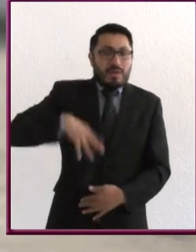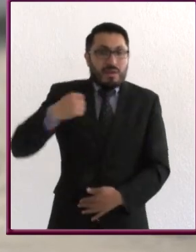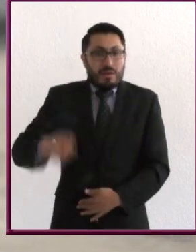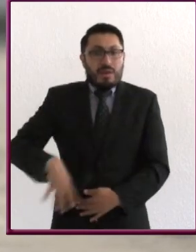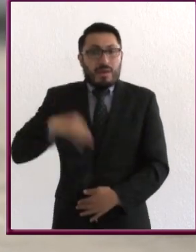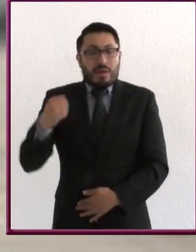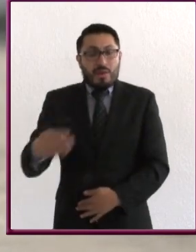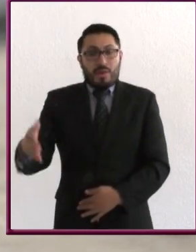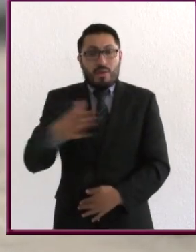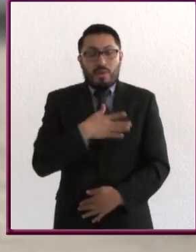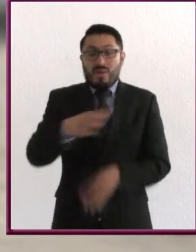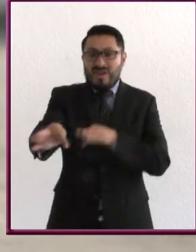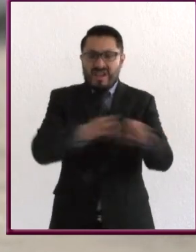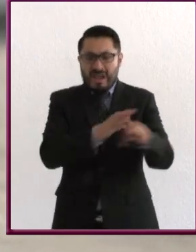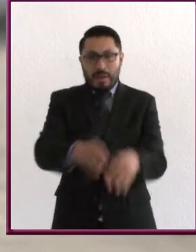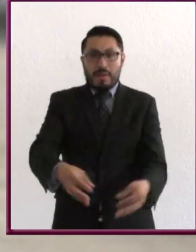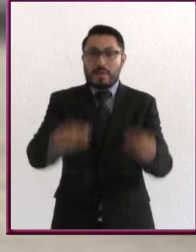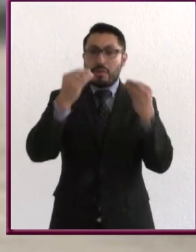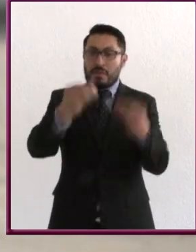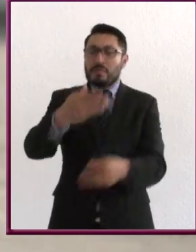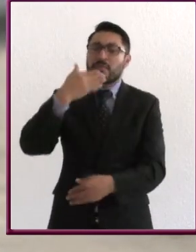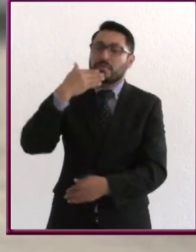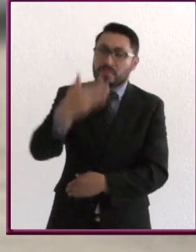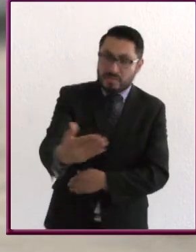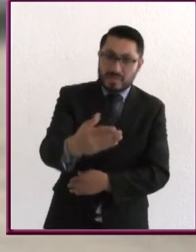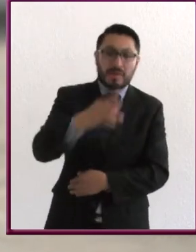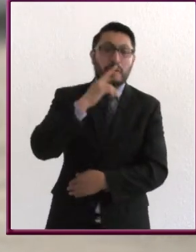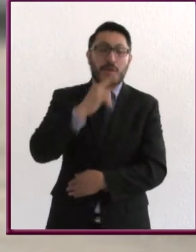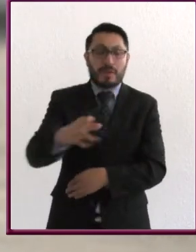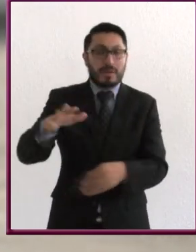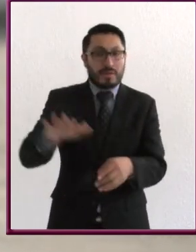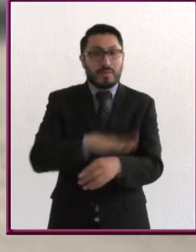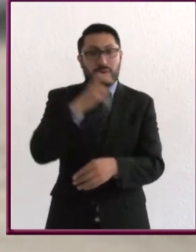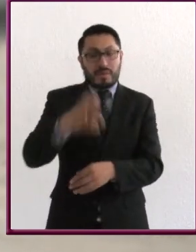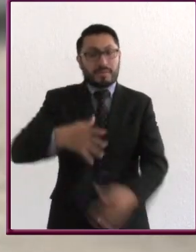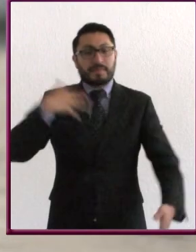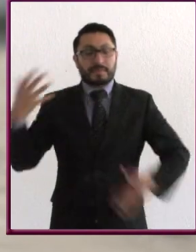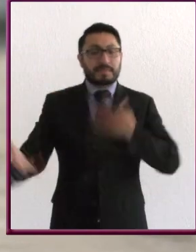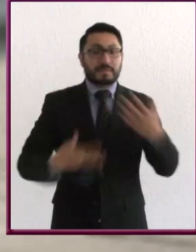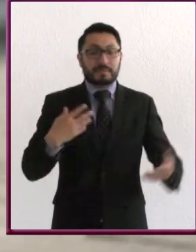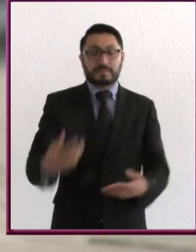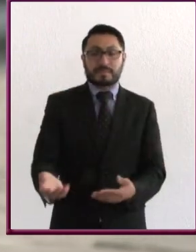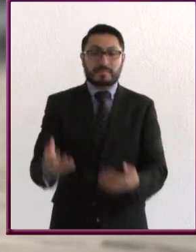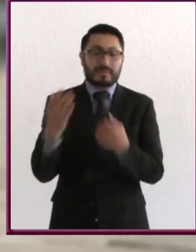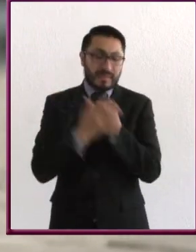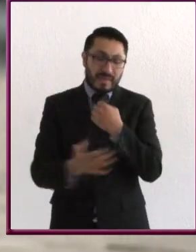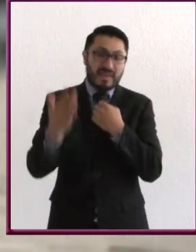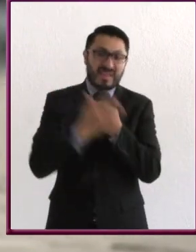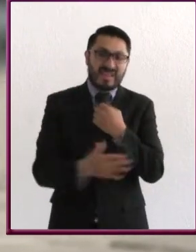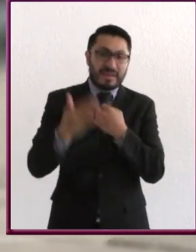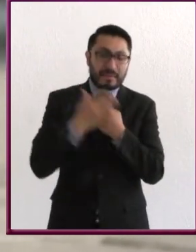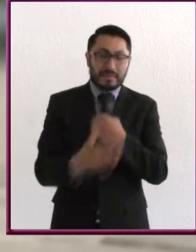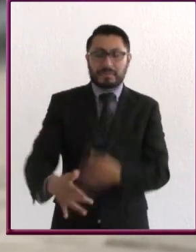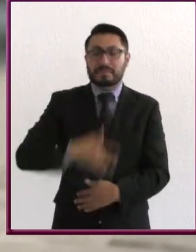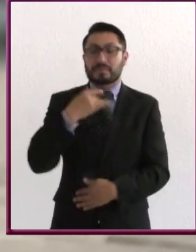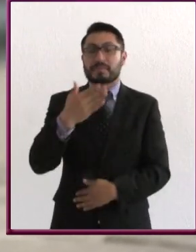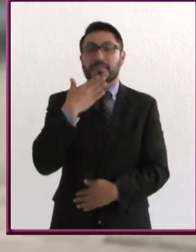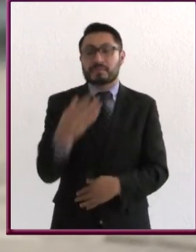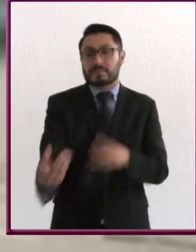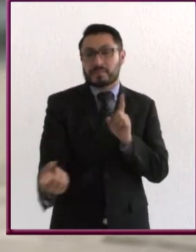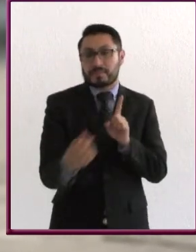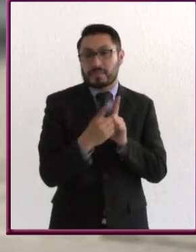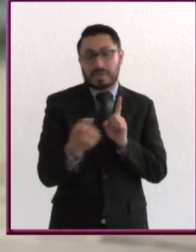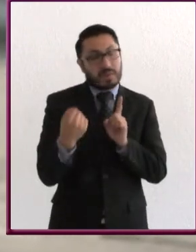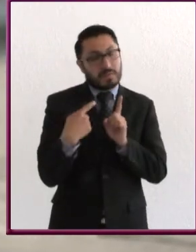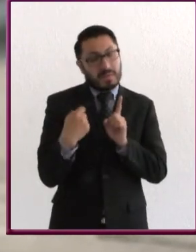nuestra dedicación ha rendido frutos, por lo que merecemos celebrar, recompensarnos, sentirnos bien con nosotros mismos,